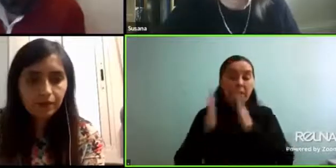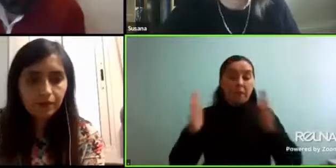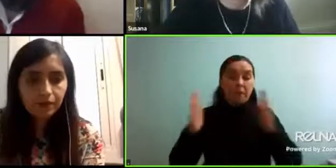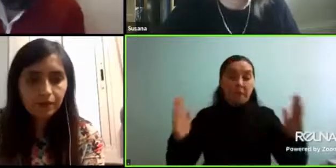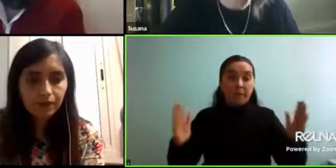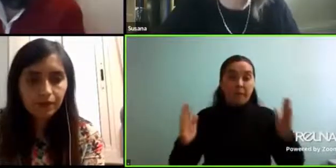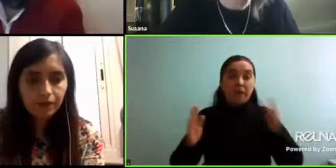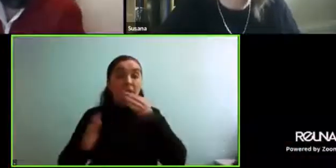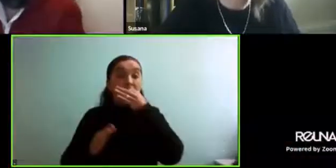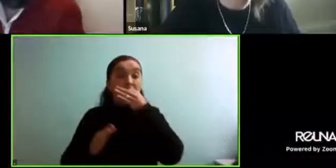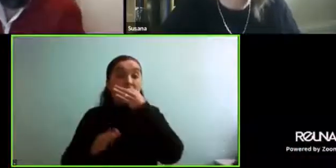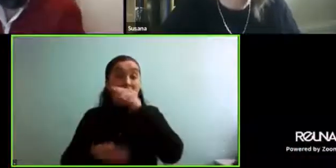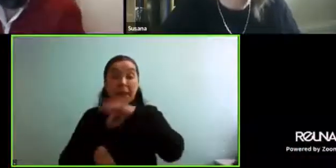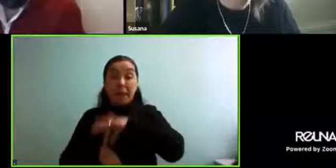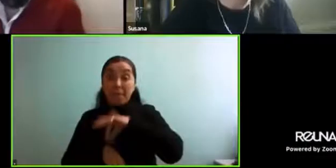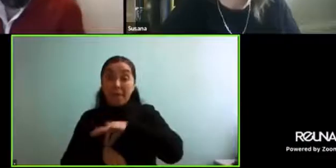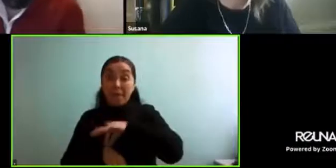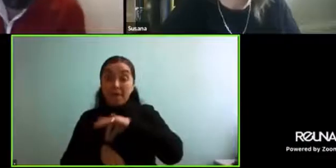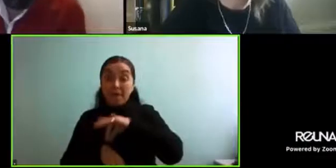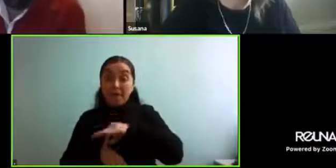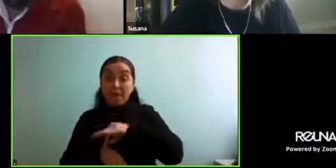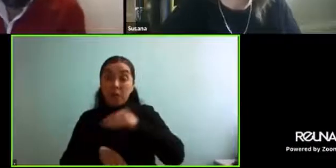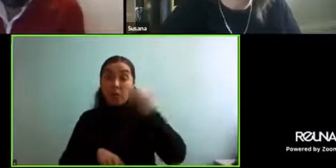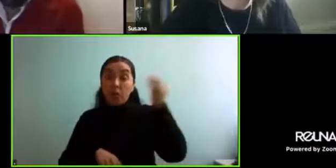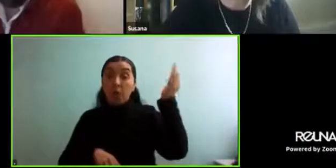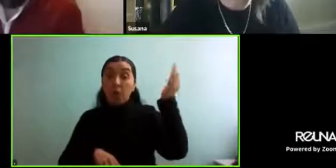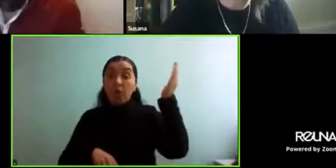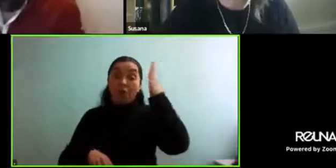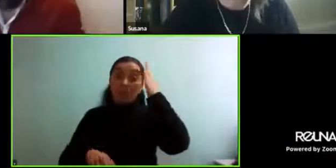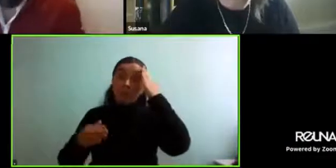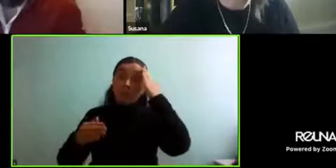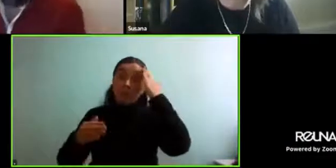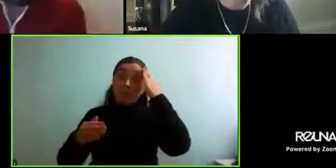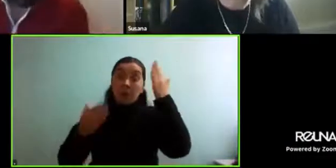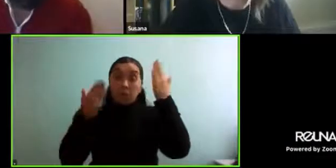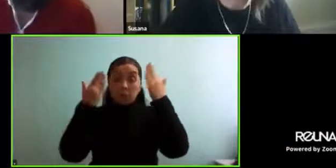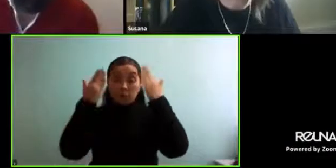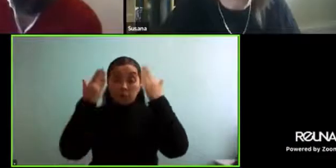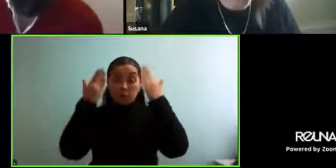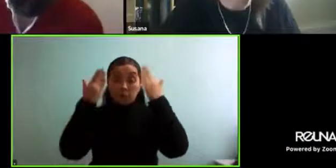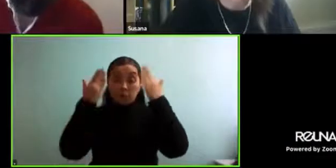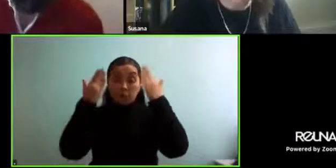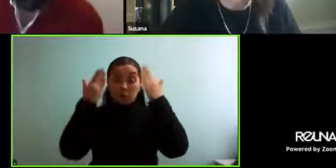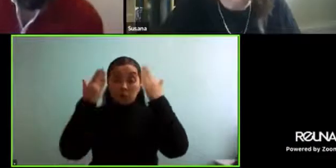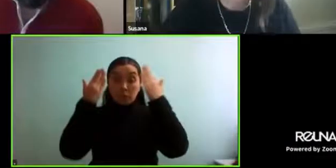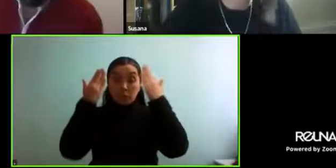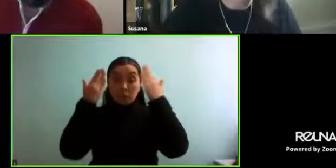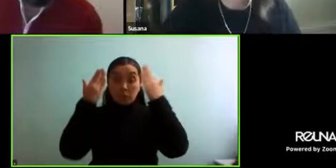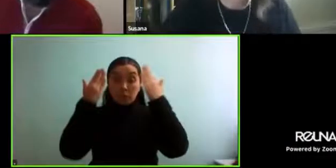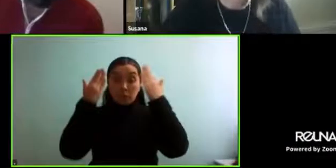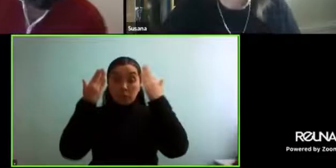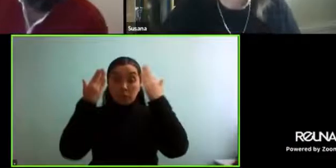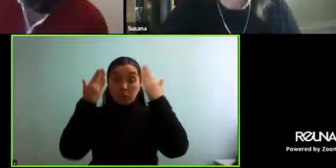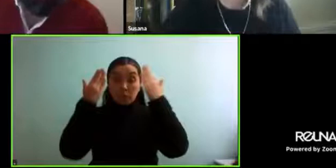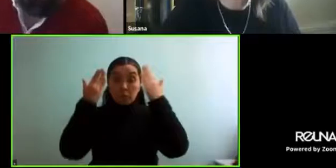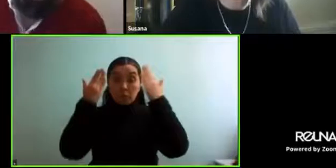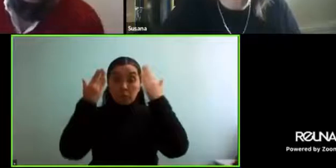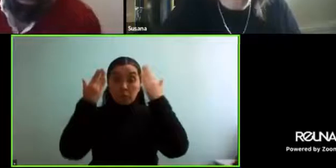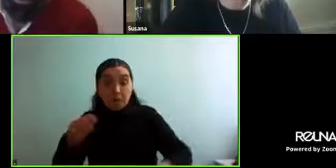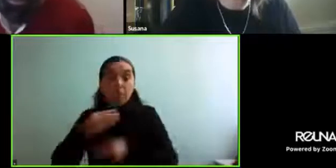-psiquiatra, ella trabaja y es parte del equipo del Centro UC Estudios de Vejez y Envejecimiento,